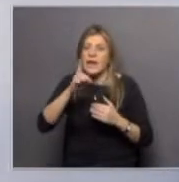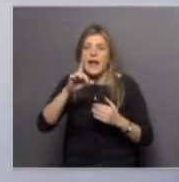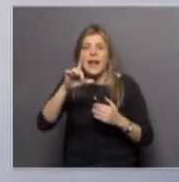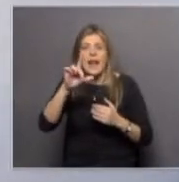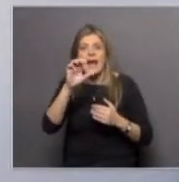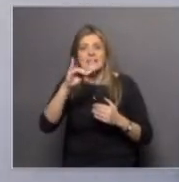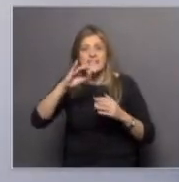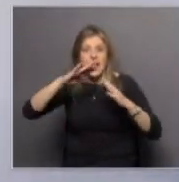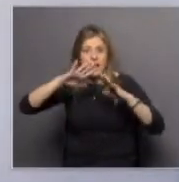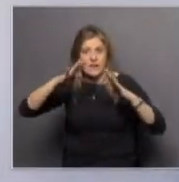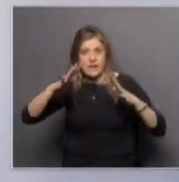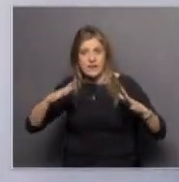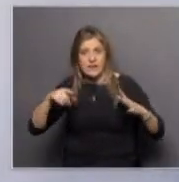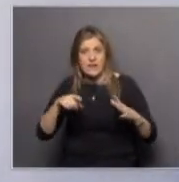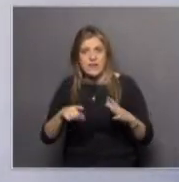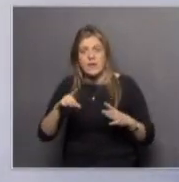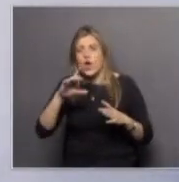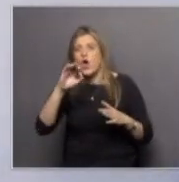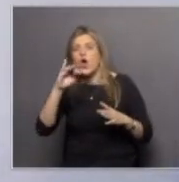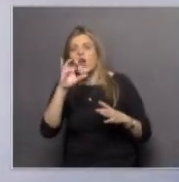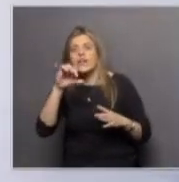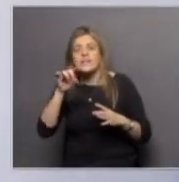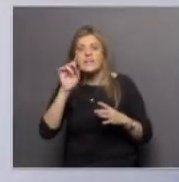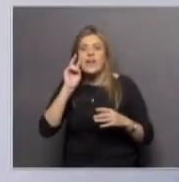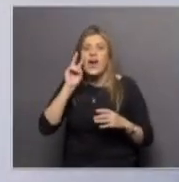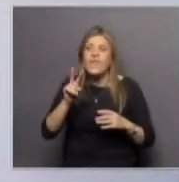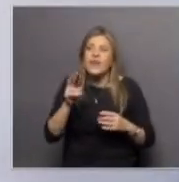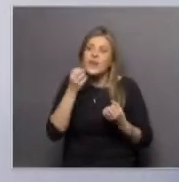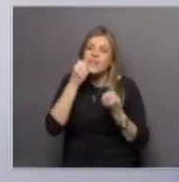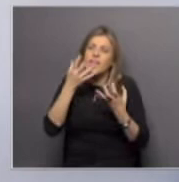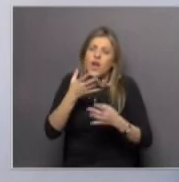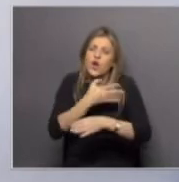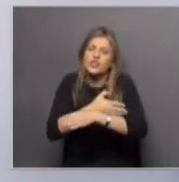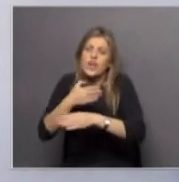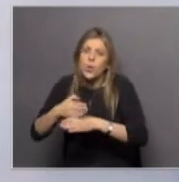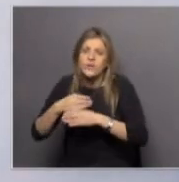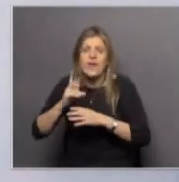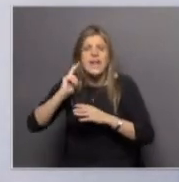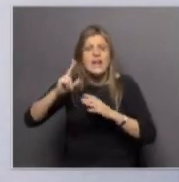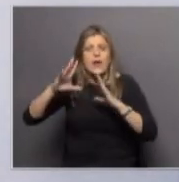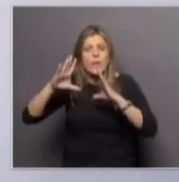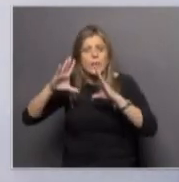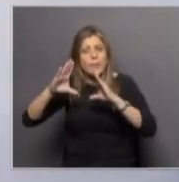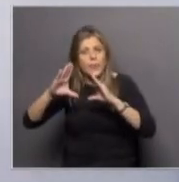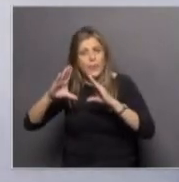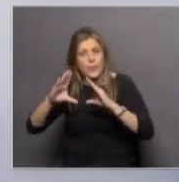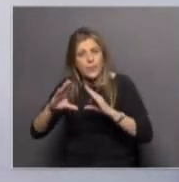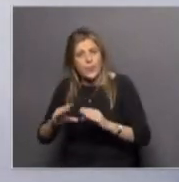lo que intenta ver son los efectos del derretimiento y de los aportes terrestres